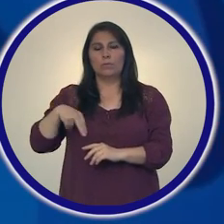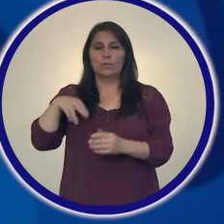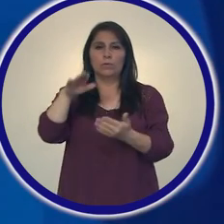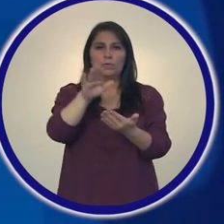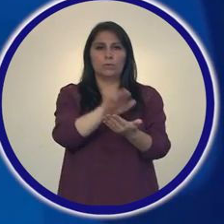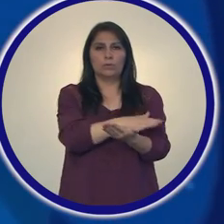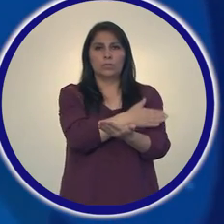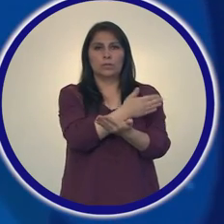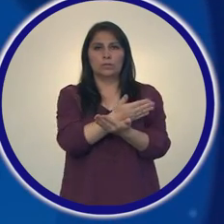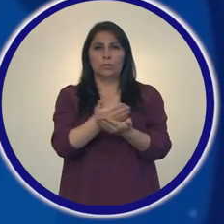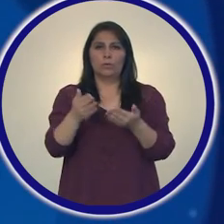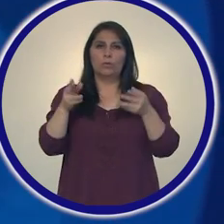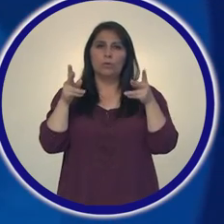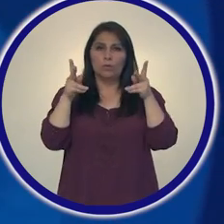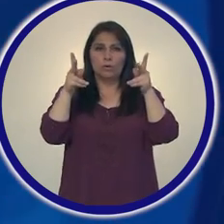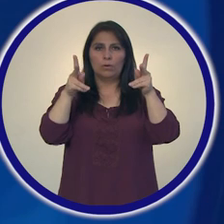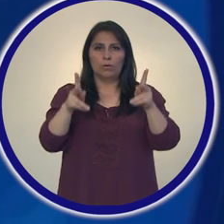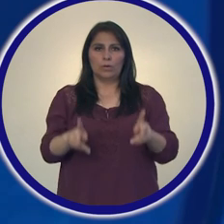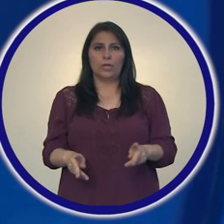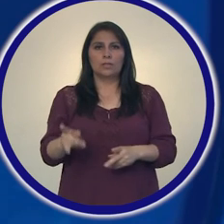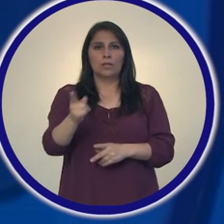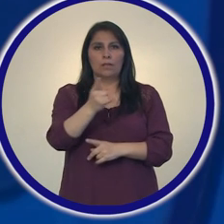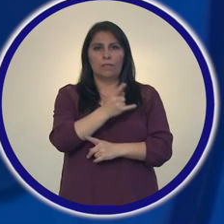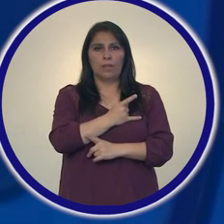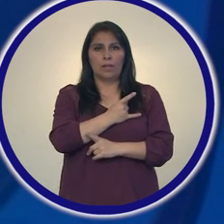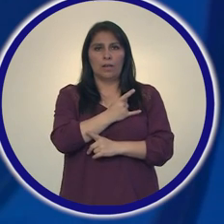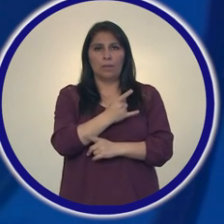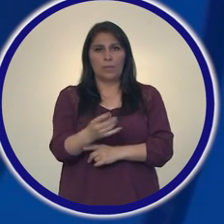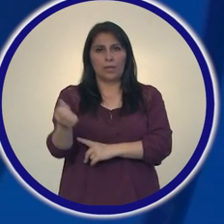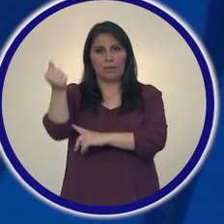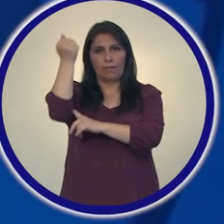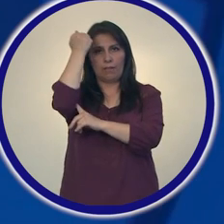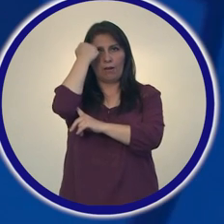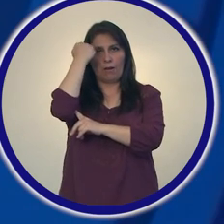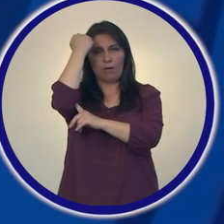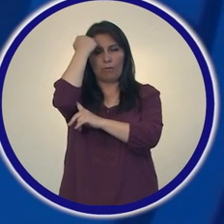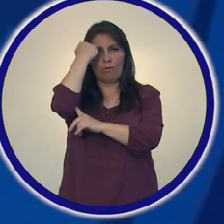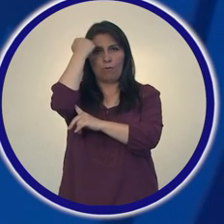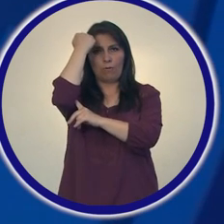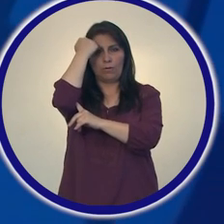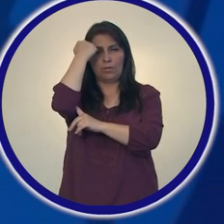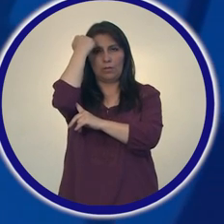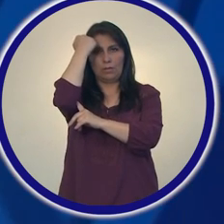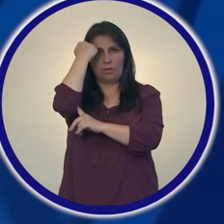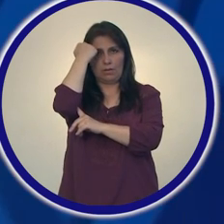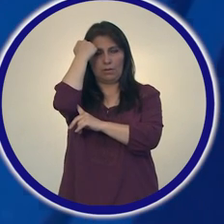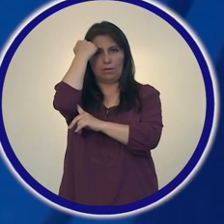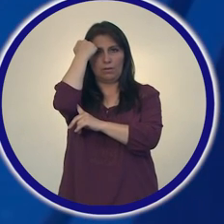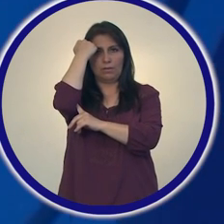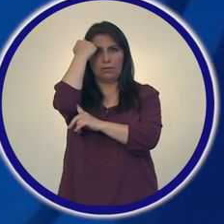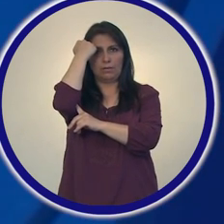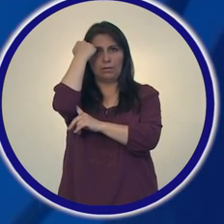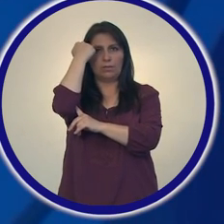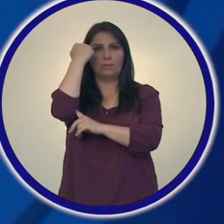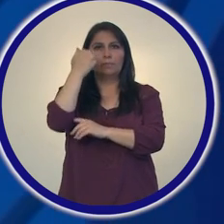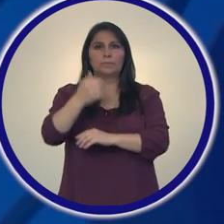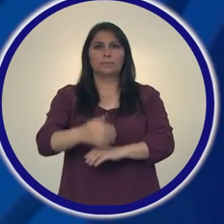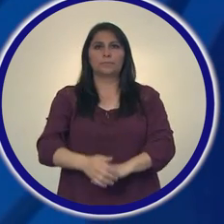Somos los cantores de la pedagogía.